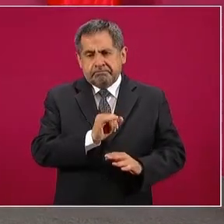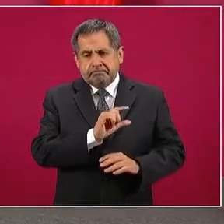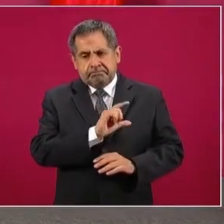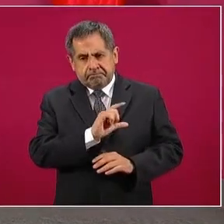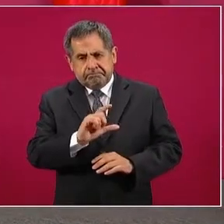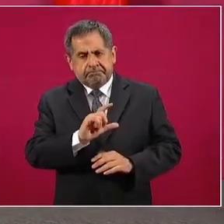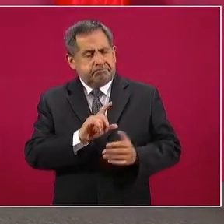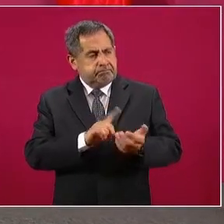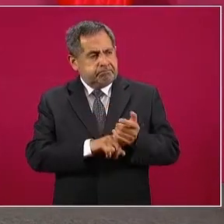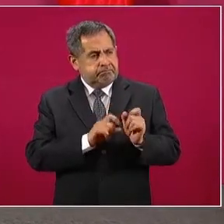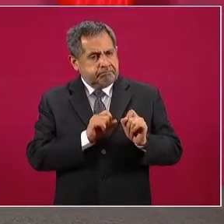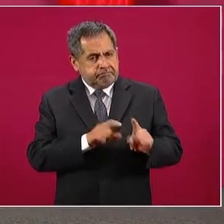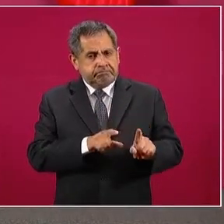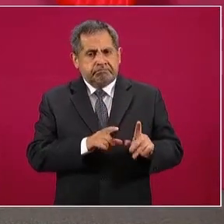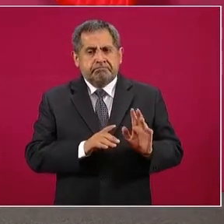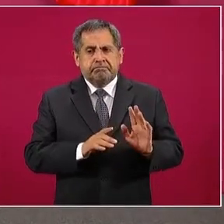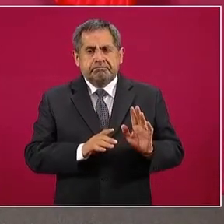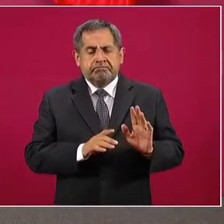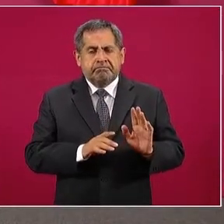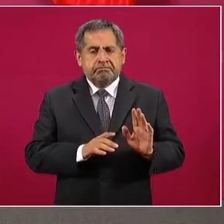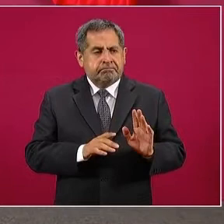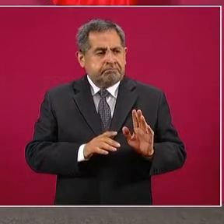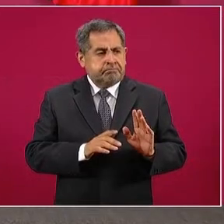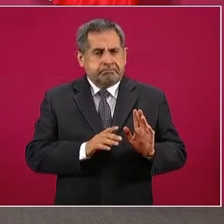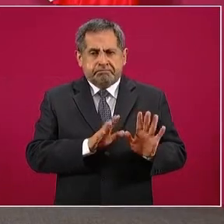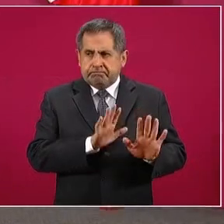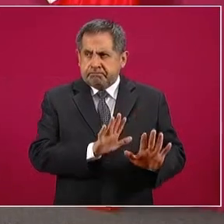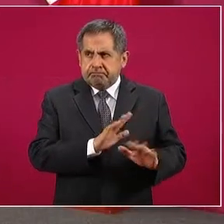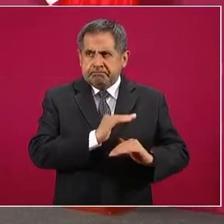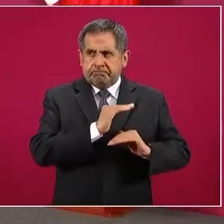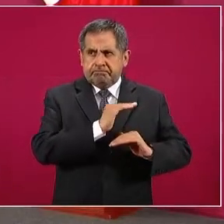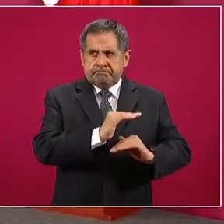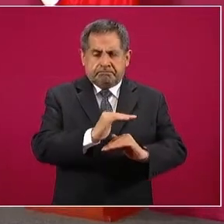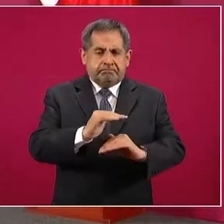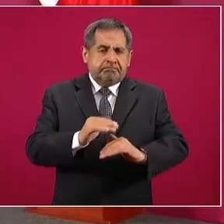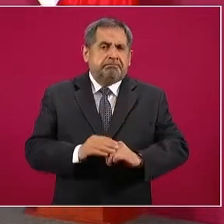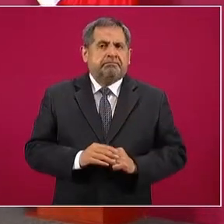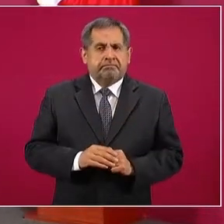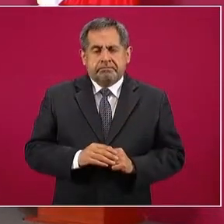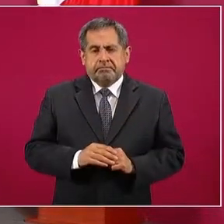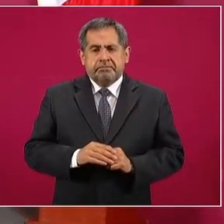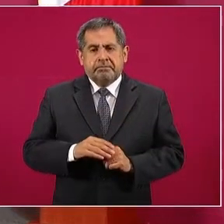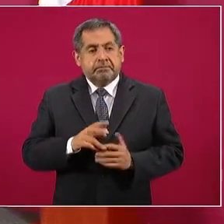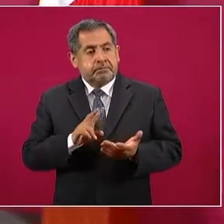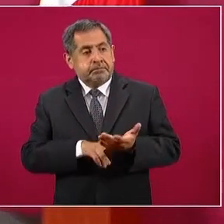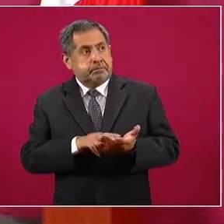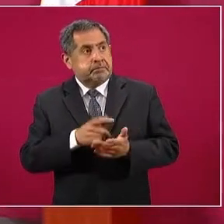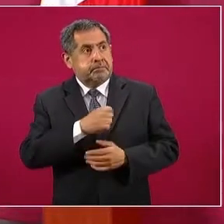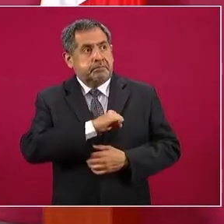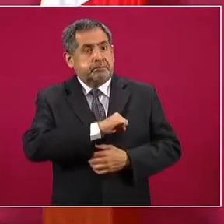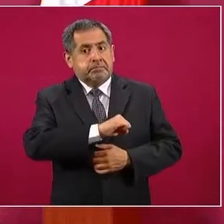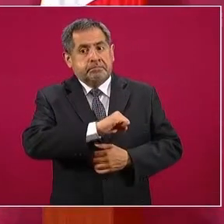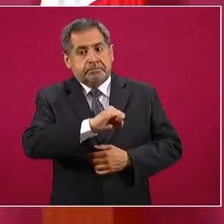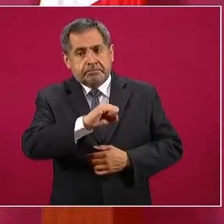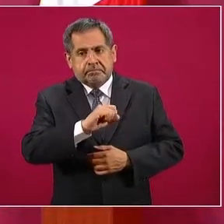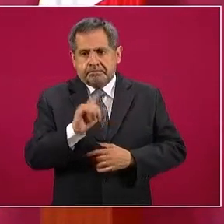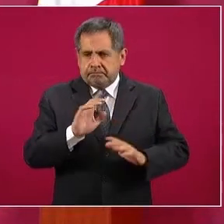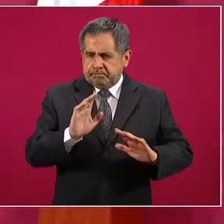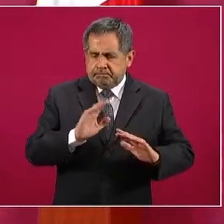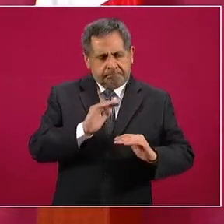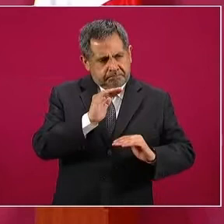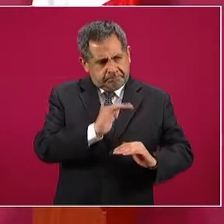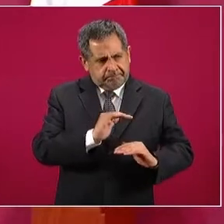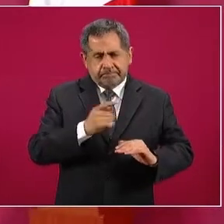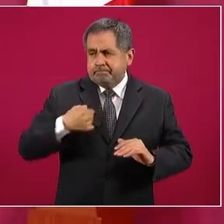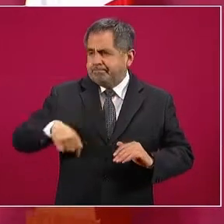estabilidad en cuanto a precios, y es lo que hemos venido